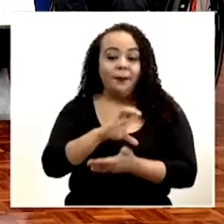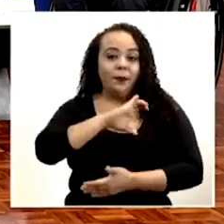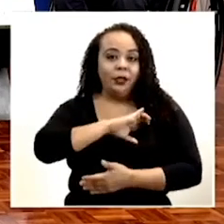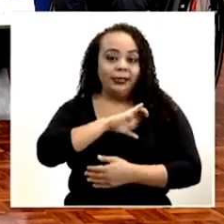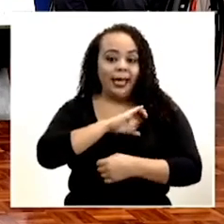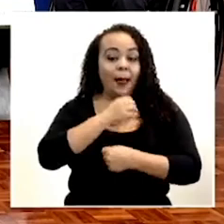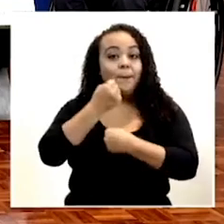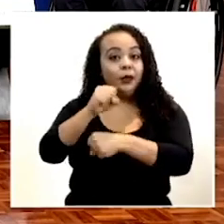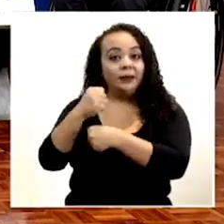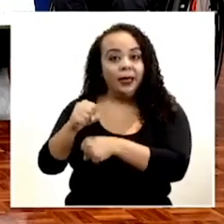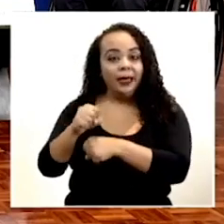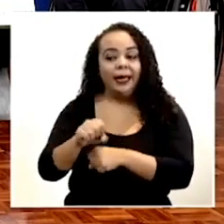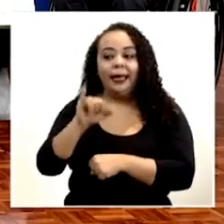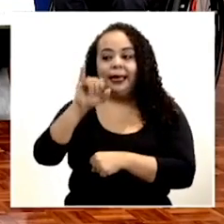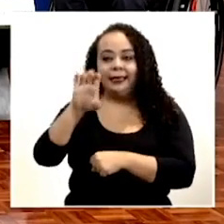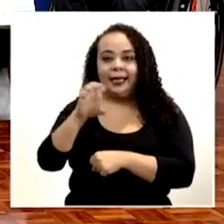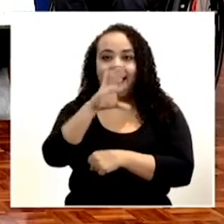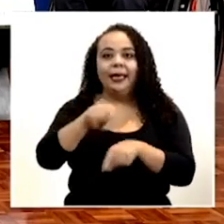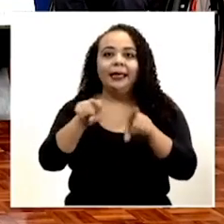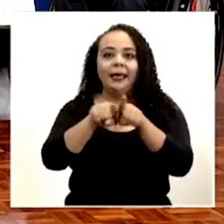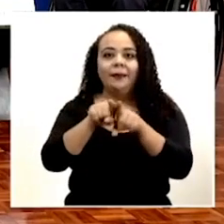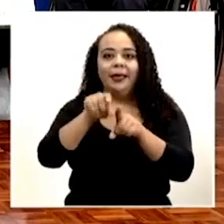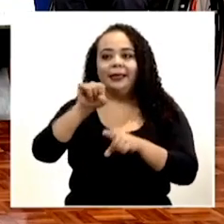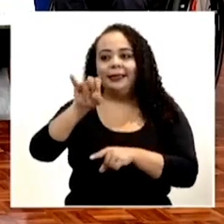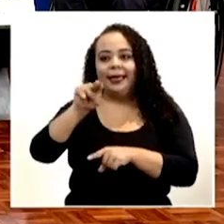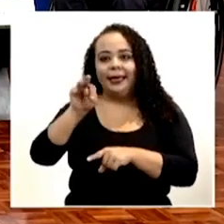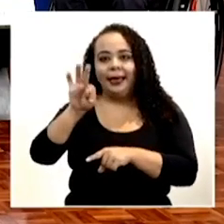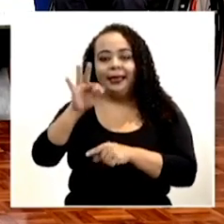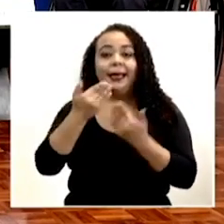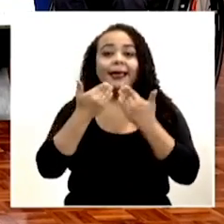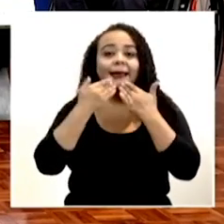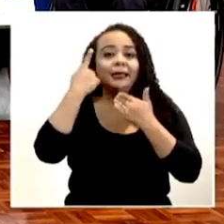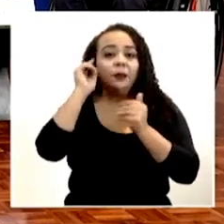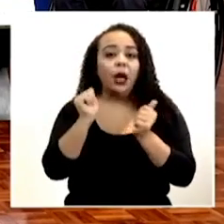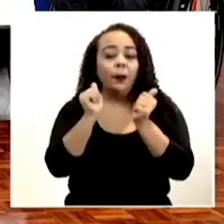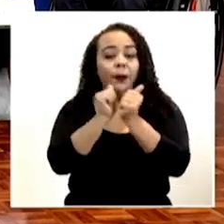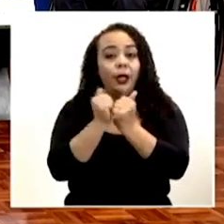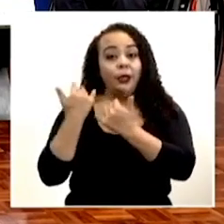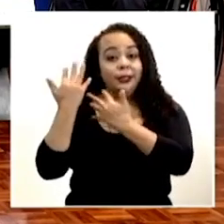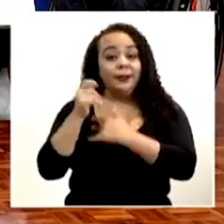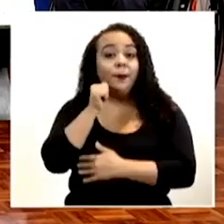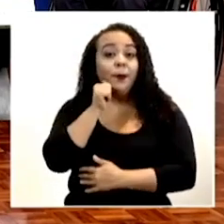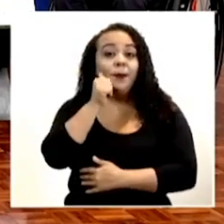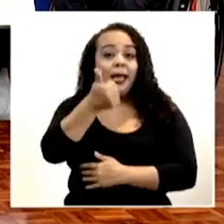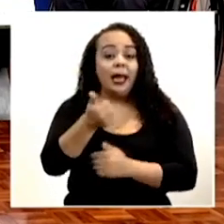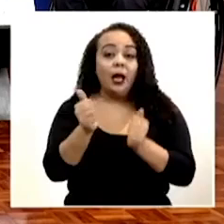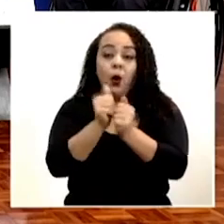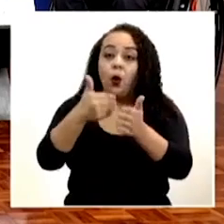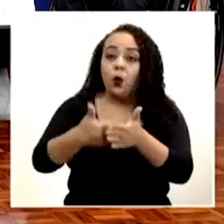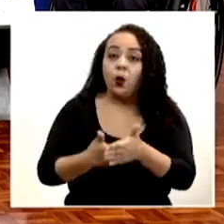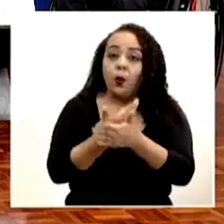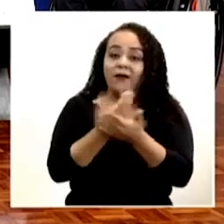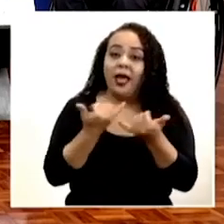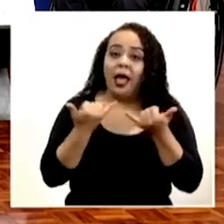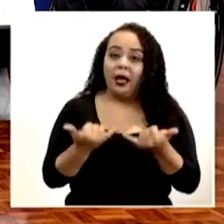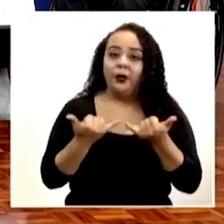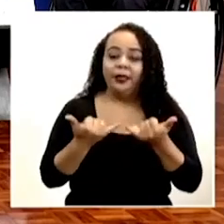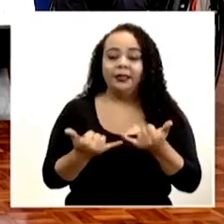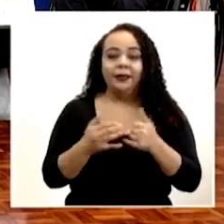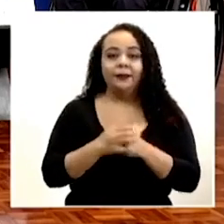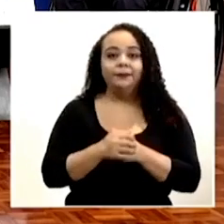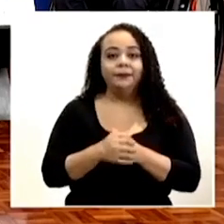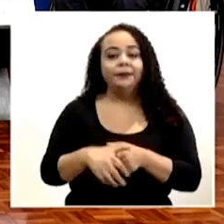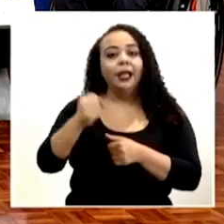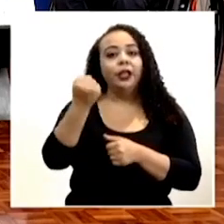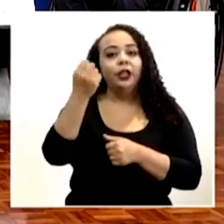Municipal, el ICE y el SINART. Gracias por acompañarnos, los esperamos mañana con una nueva actualización al ser